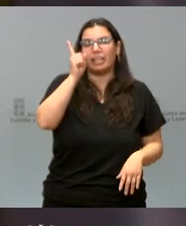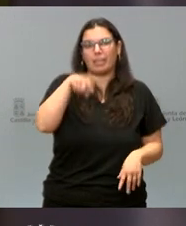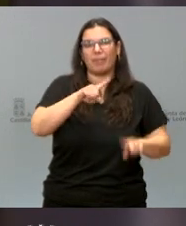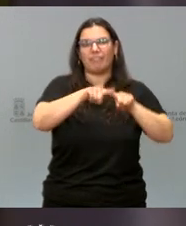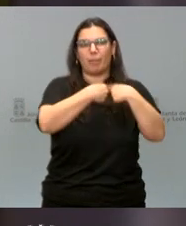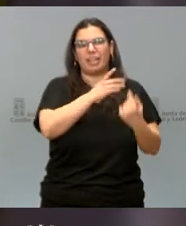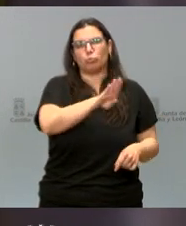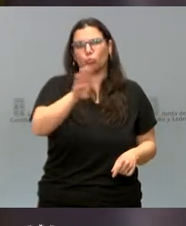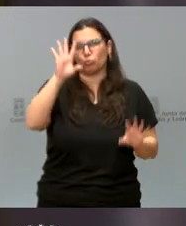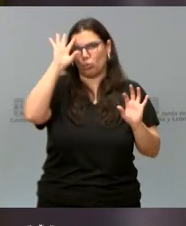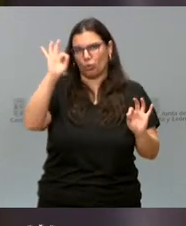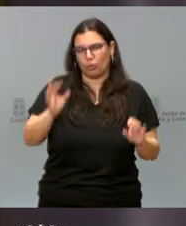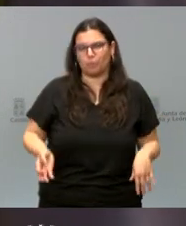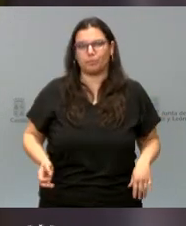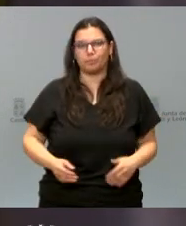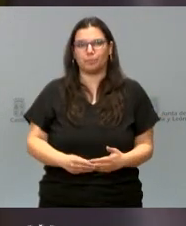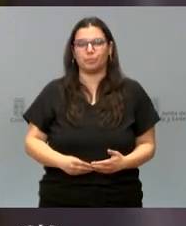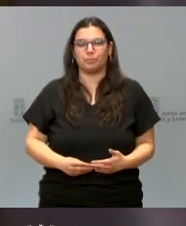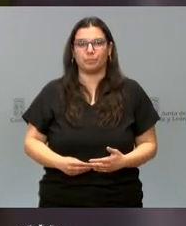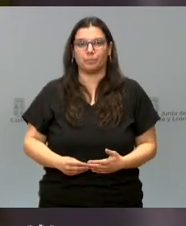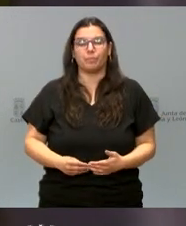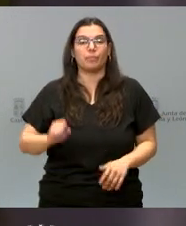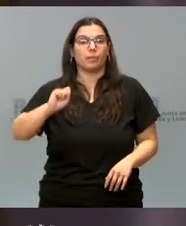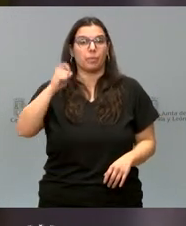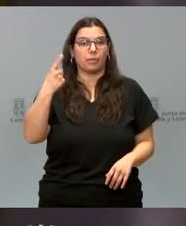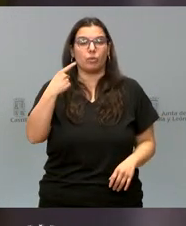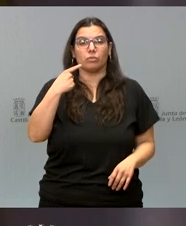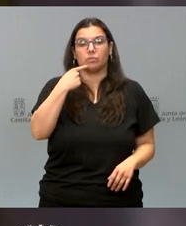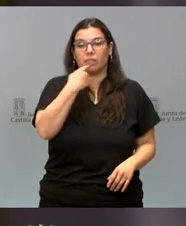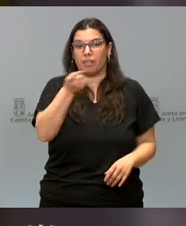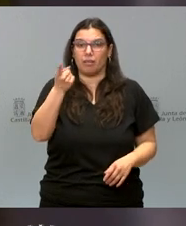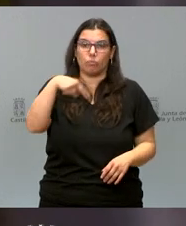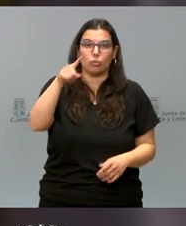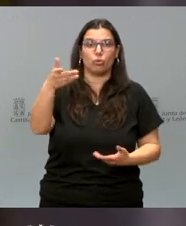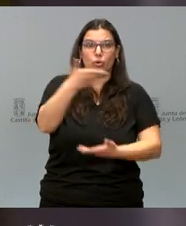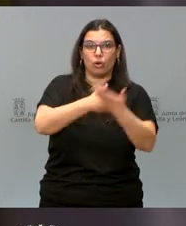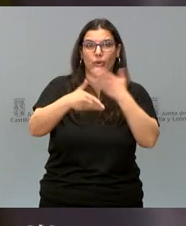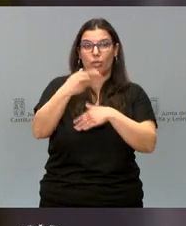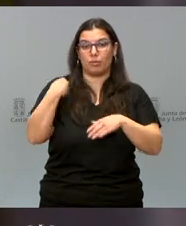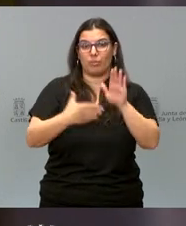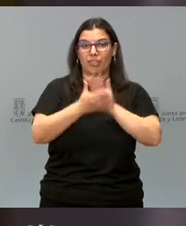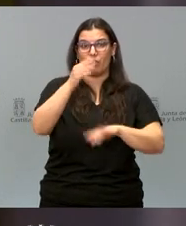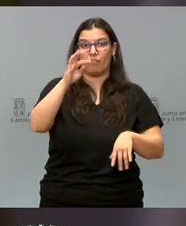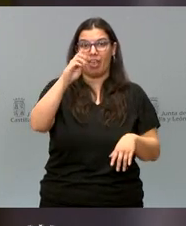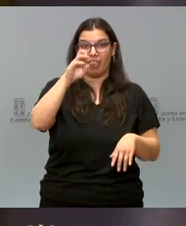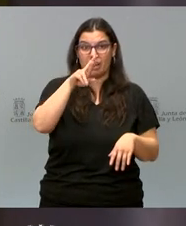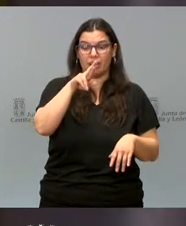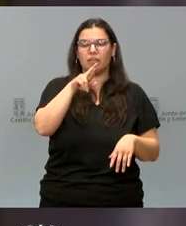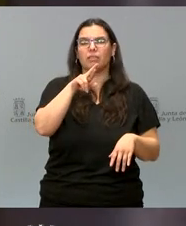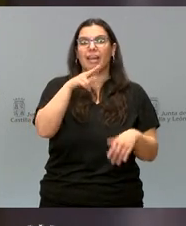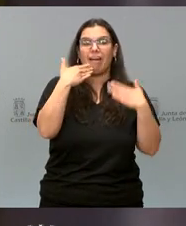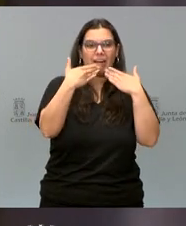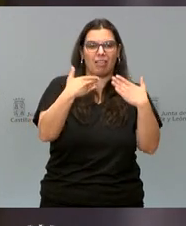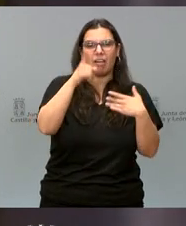familias, lógicamente. Lo primero es agradeceros a vuestra colaboración, a FEDER y a todas las entidades que